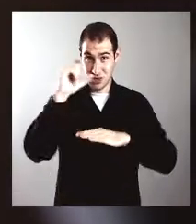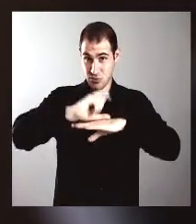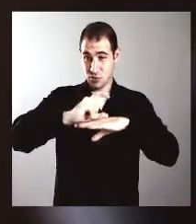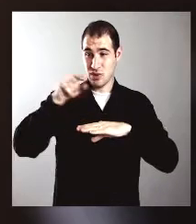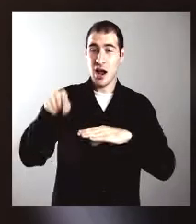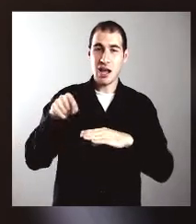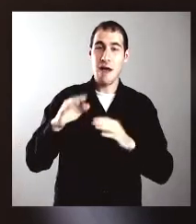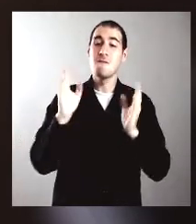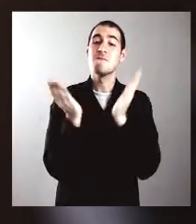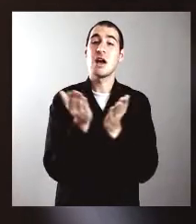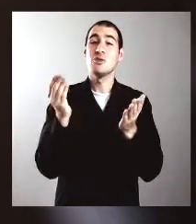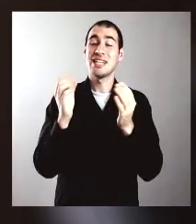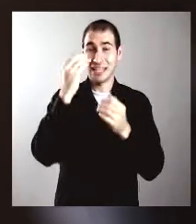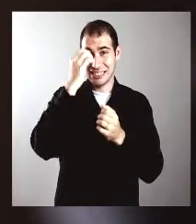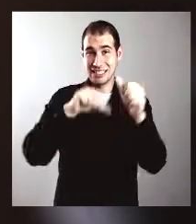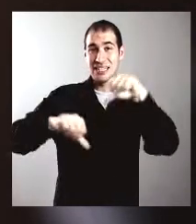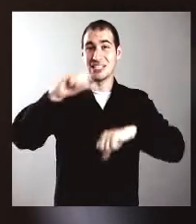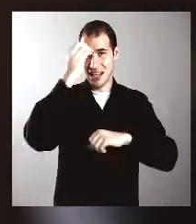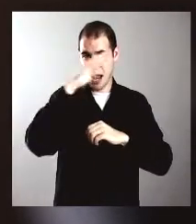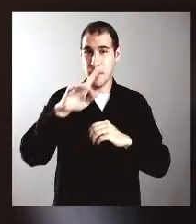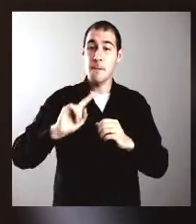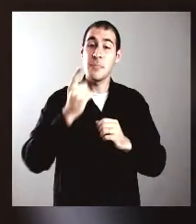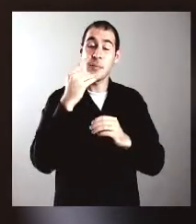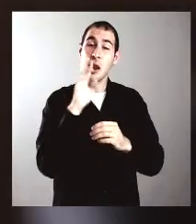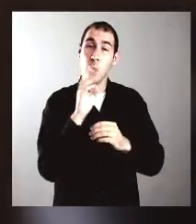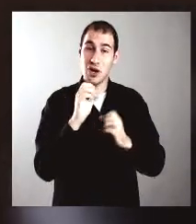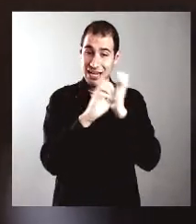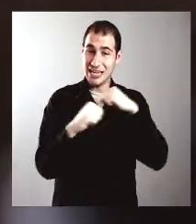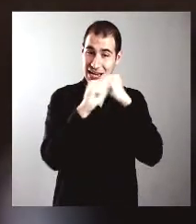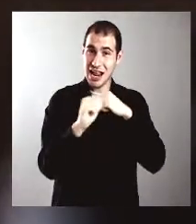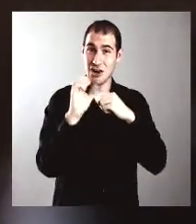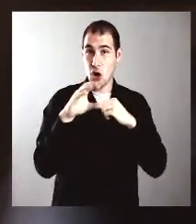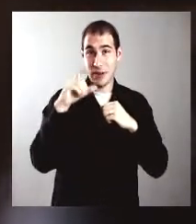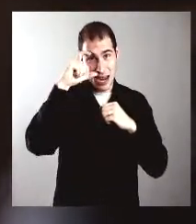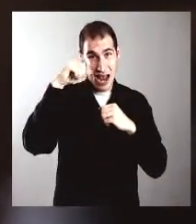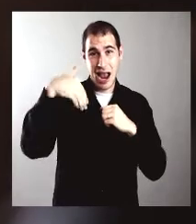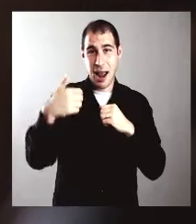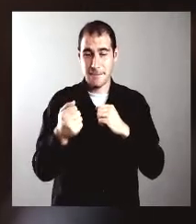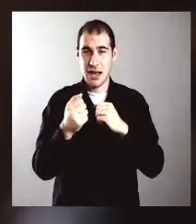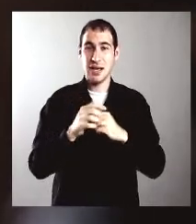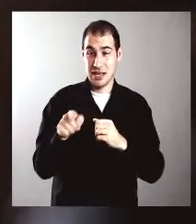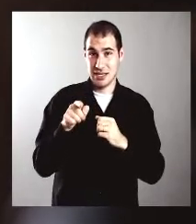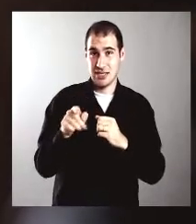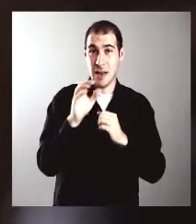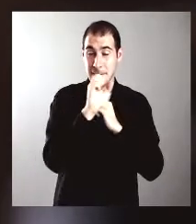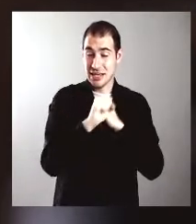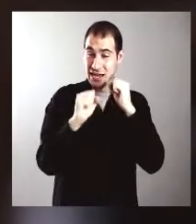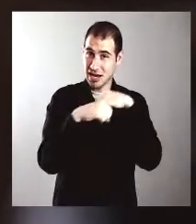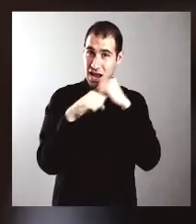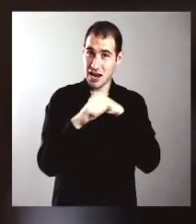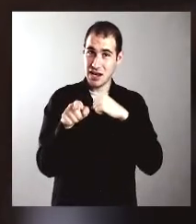Universidad Nacional de Cuyo, en la Facultad de Ciencias Agrarias, la primera mujer ingeniera agrónoma era la ingeniera Emma Welkenita Kini,